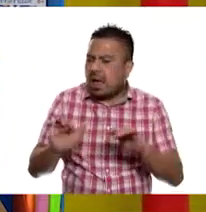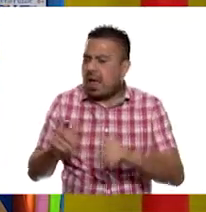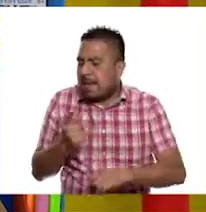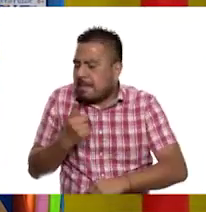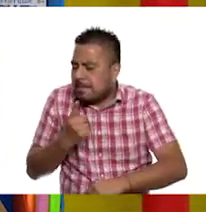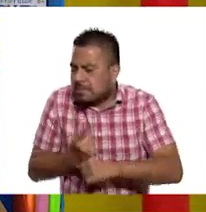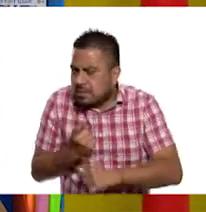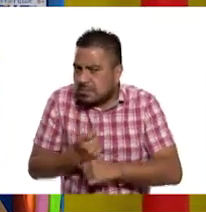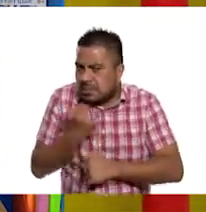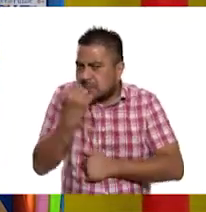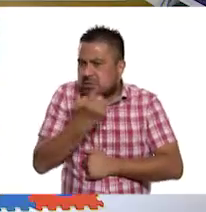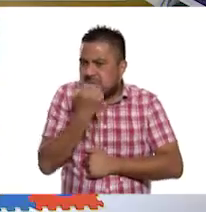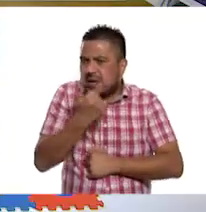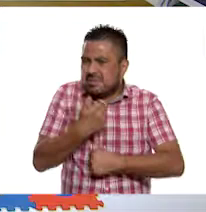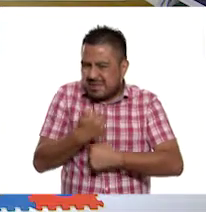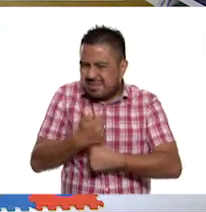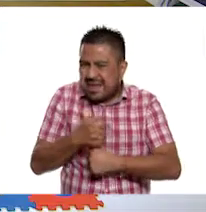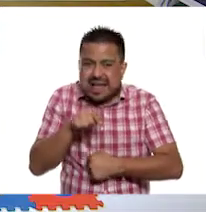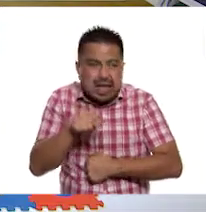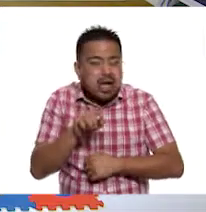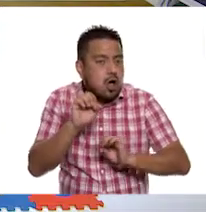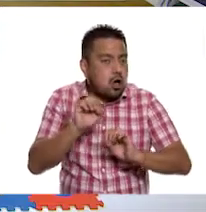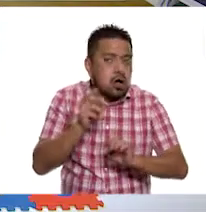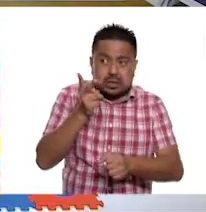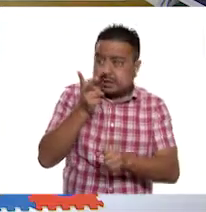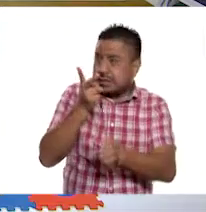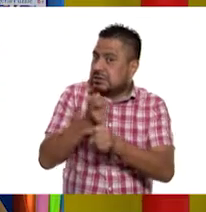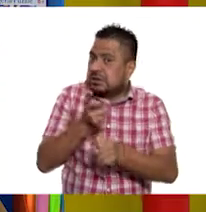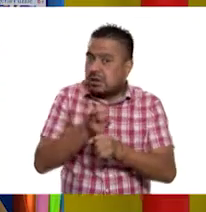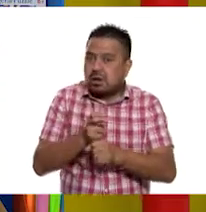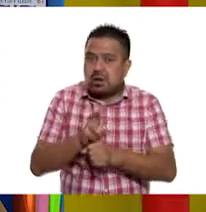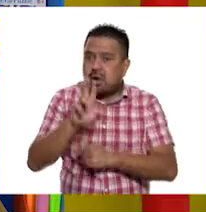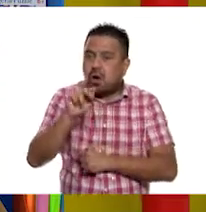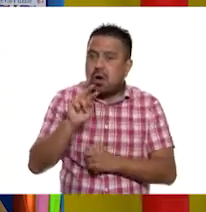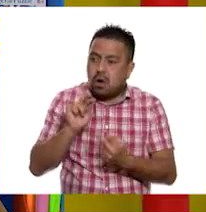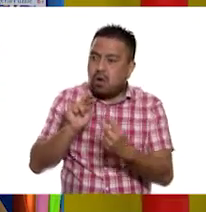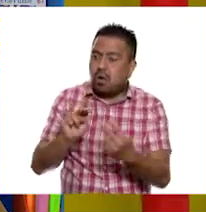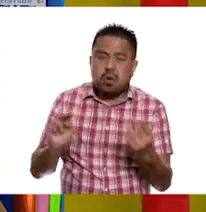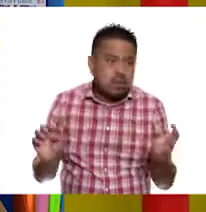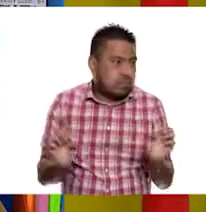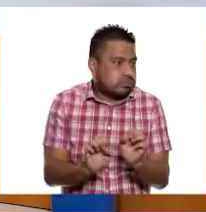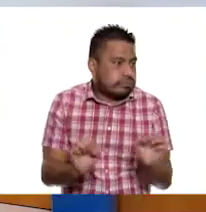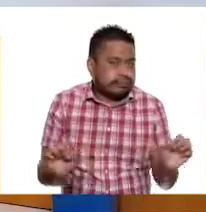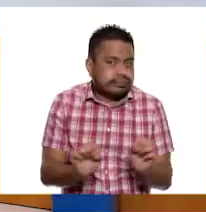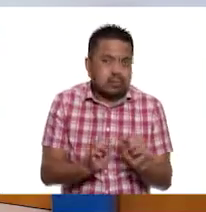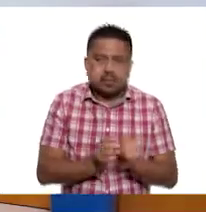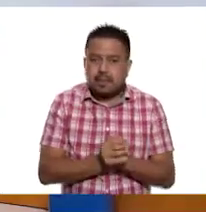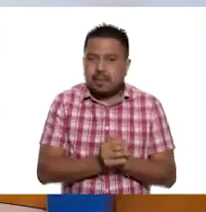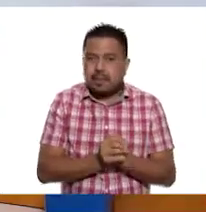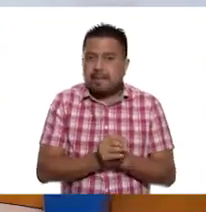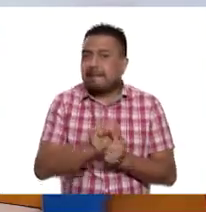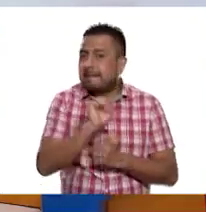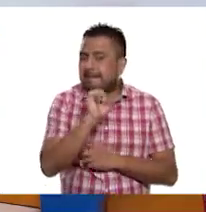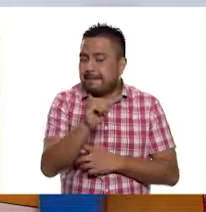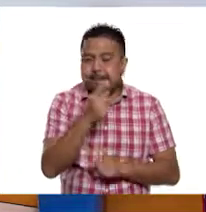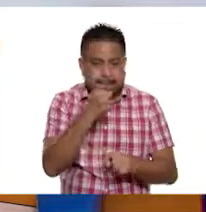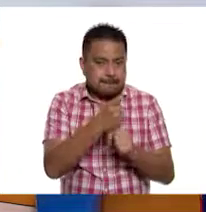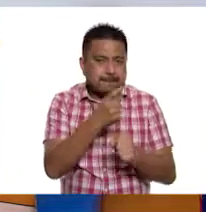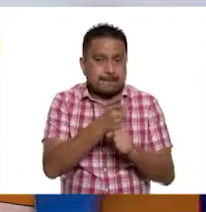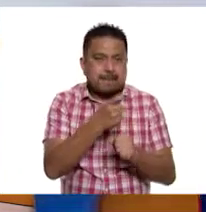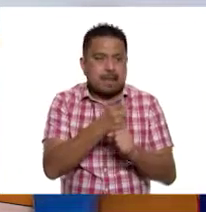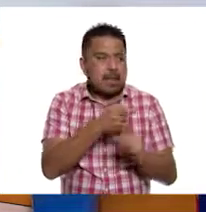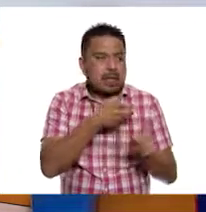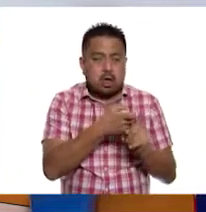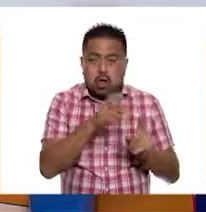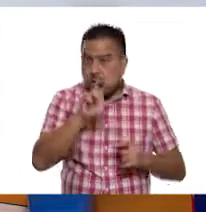primero o a segundo, pues, no los han visto aún, ¿verdad? Así es. Los de primero son